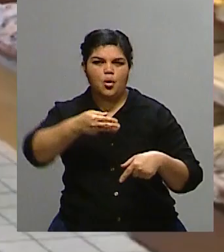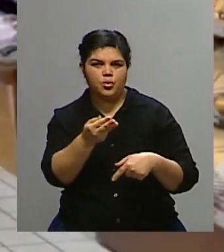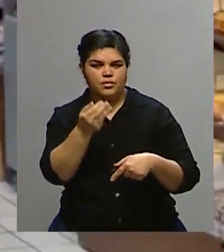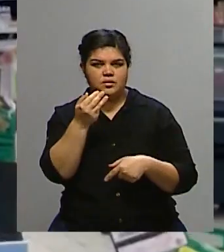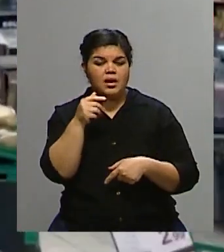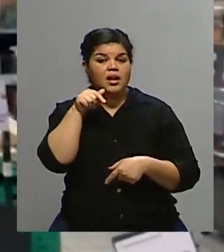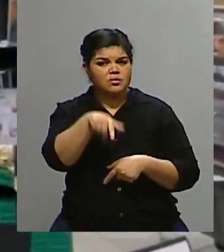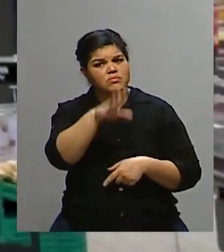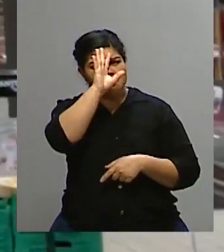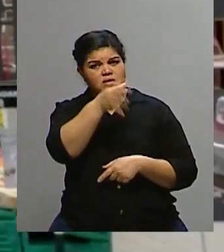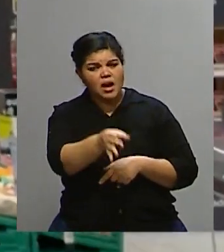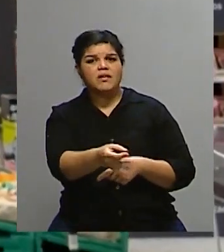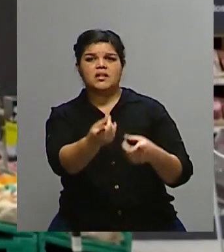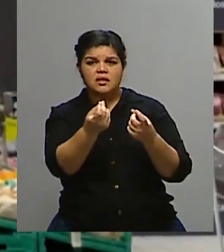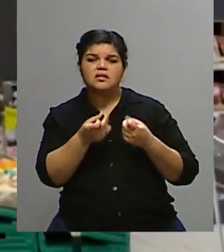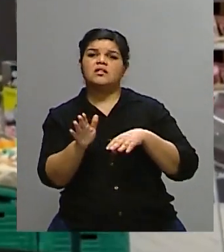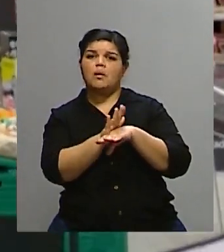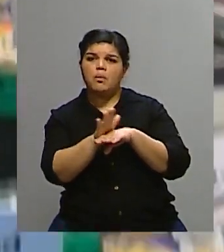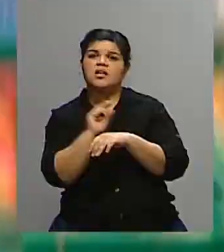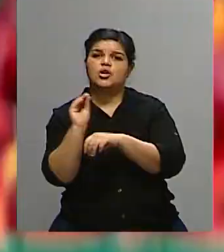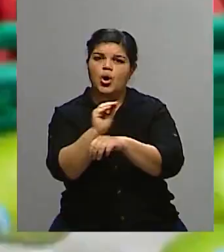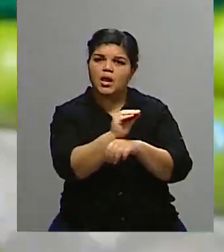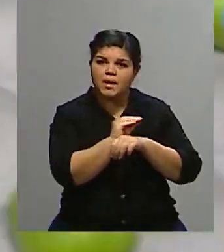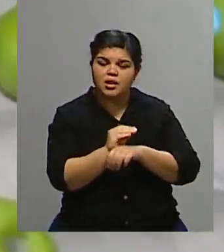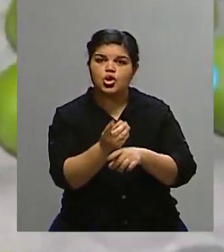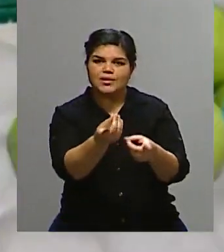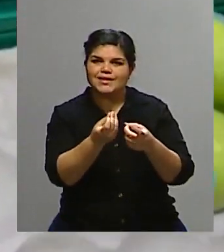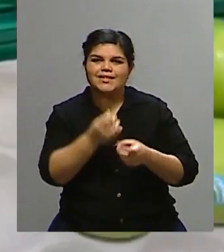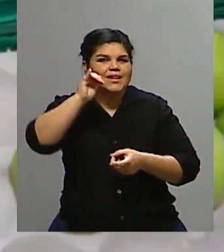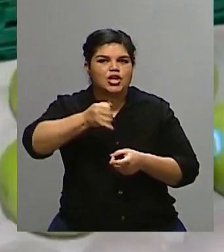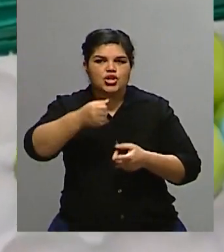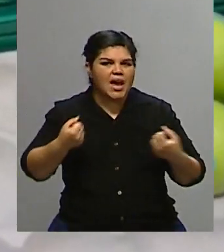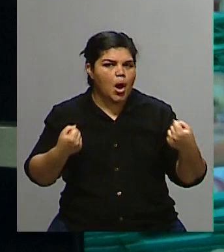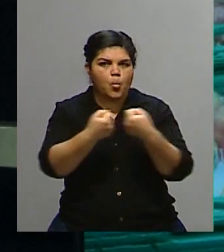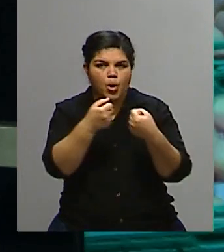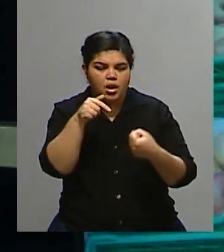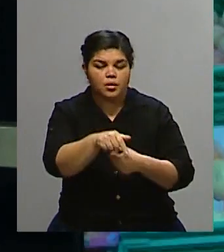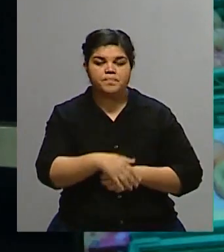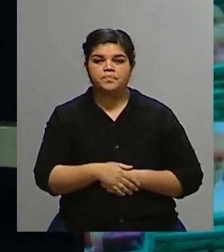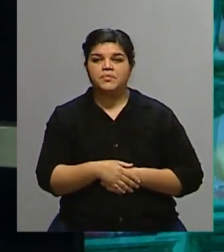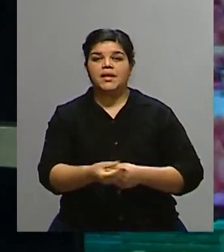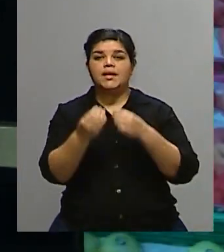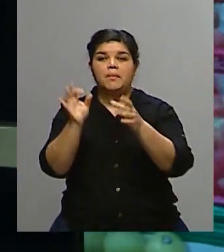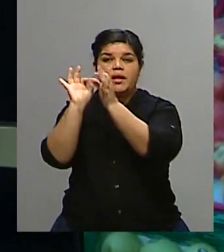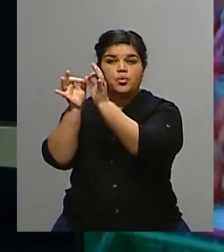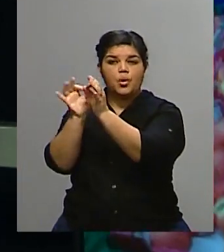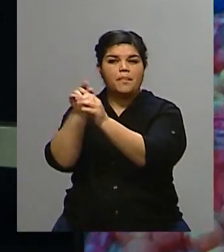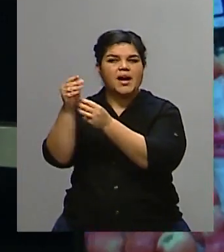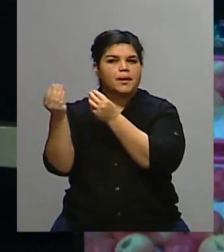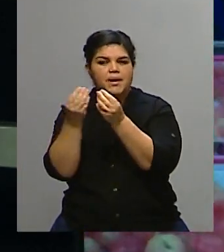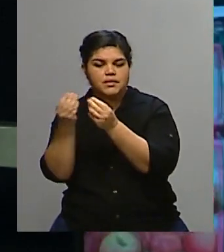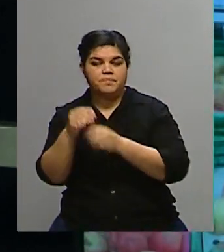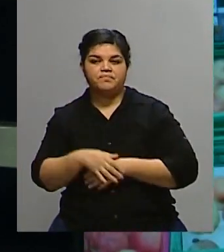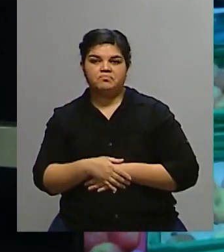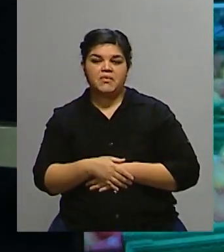que se necesita una canasta de algunos productos. ¿Qué pasa en Europa? En Francia hay una sugerencia que ha el gobierno